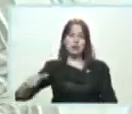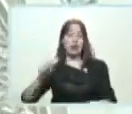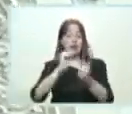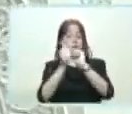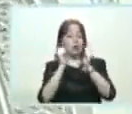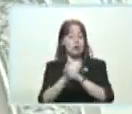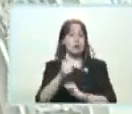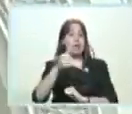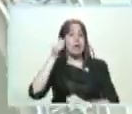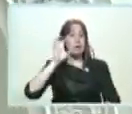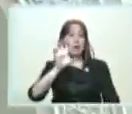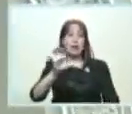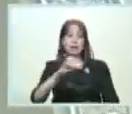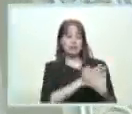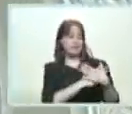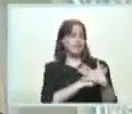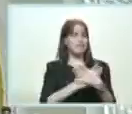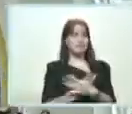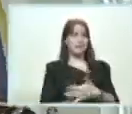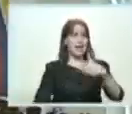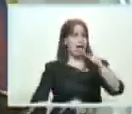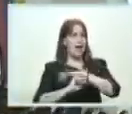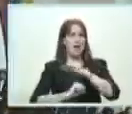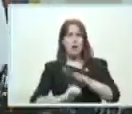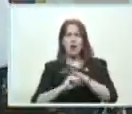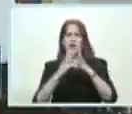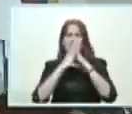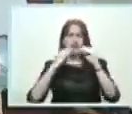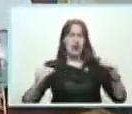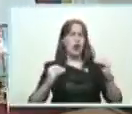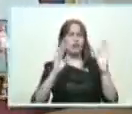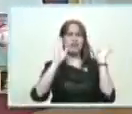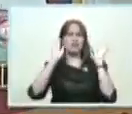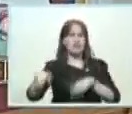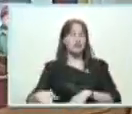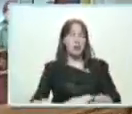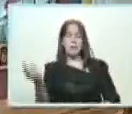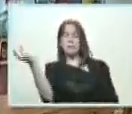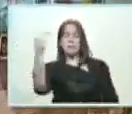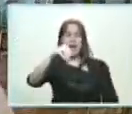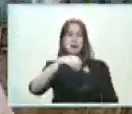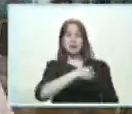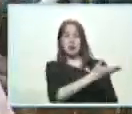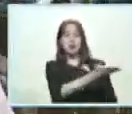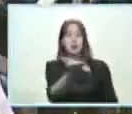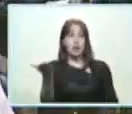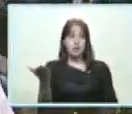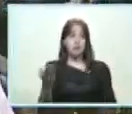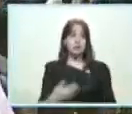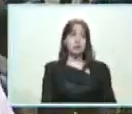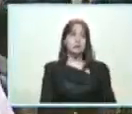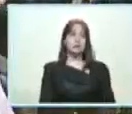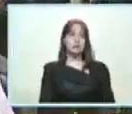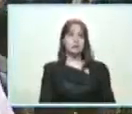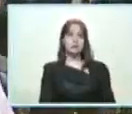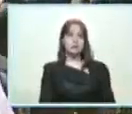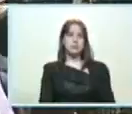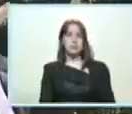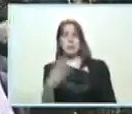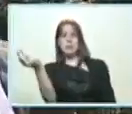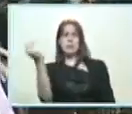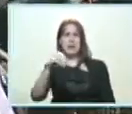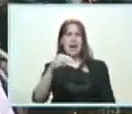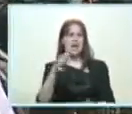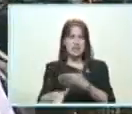que daremos todo, todo, todo y más por ellos. Tan es